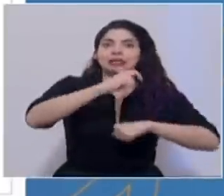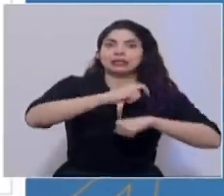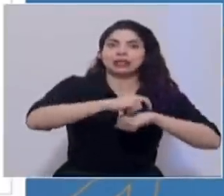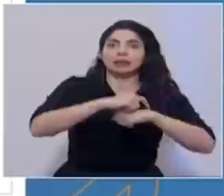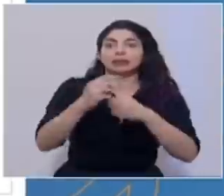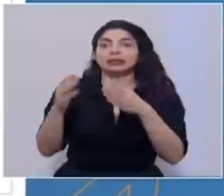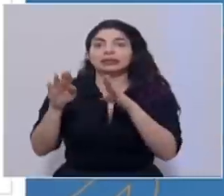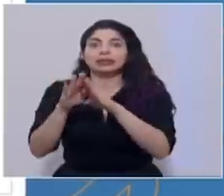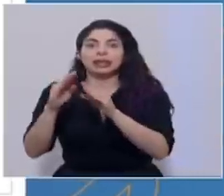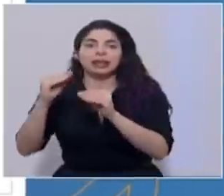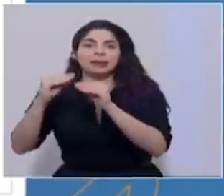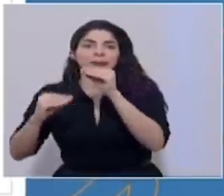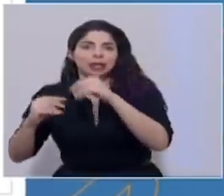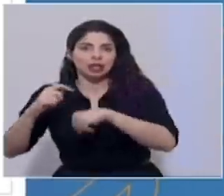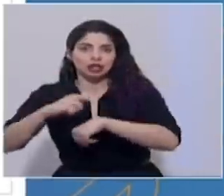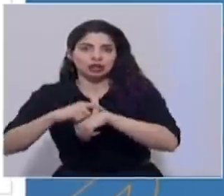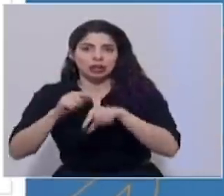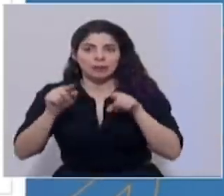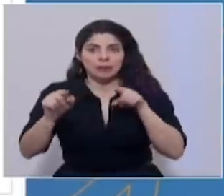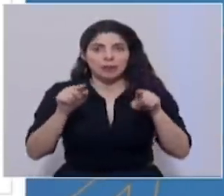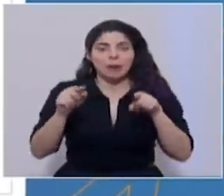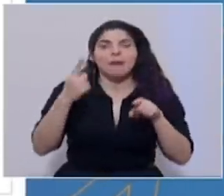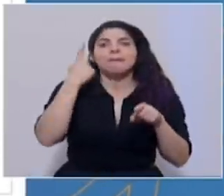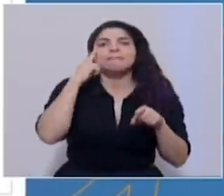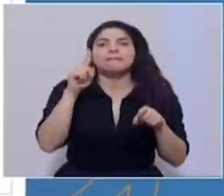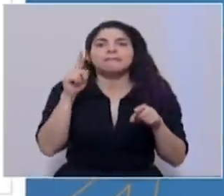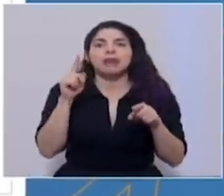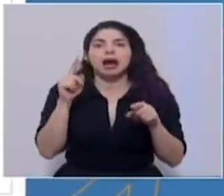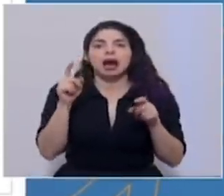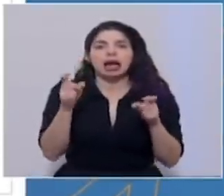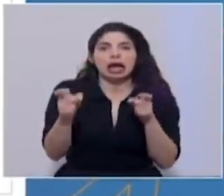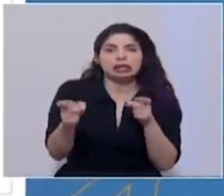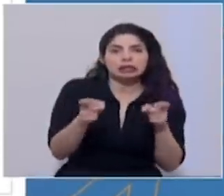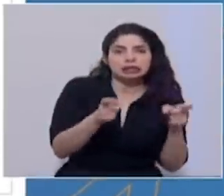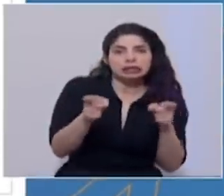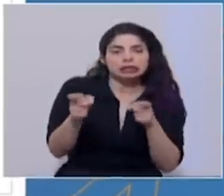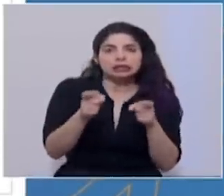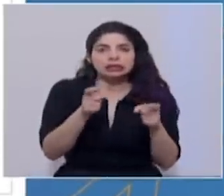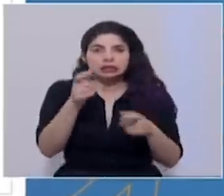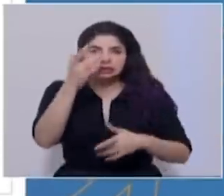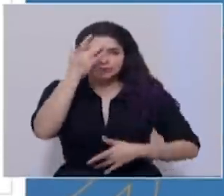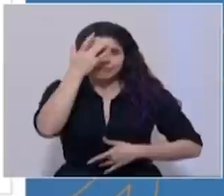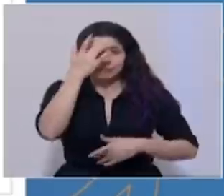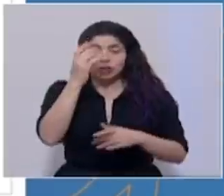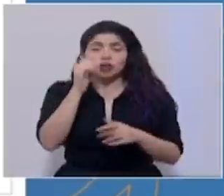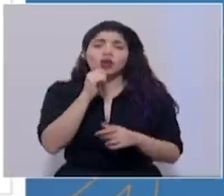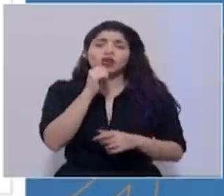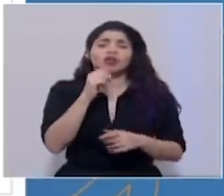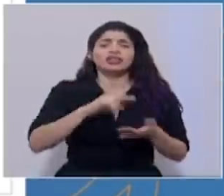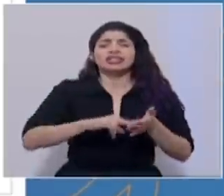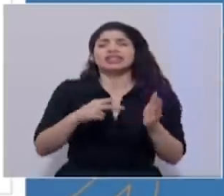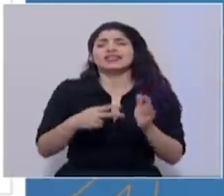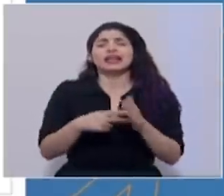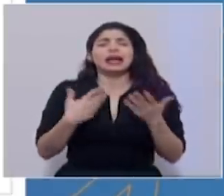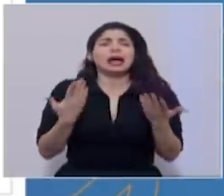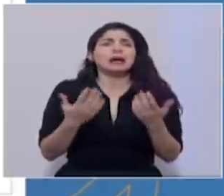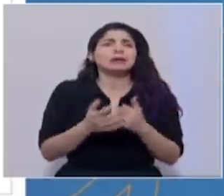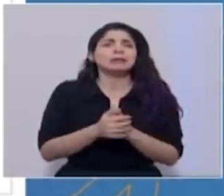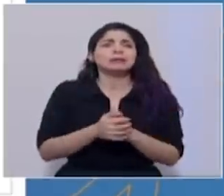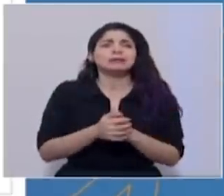hacer todo lo que es la contención de los casos. No es que solamente en la fase de